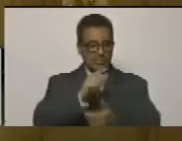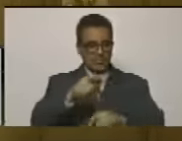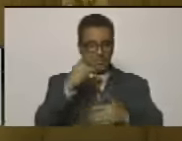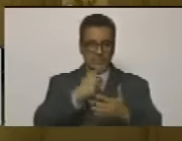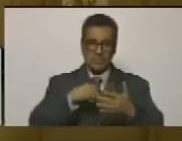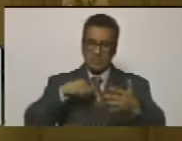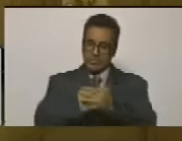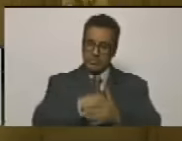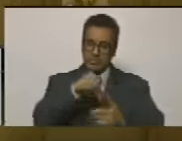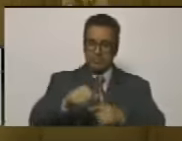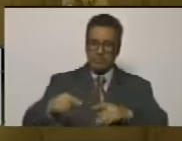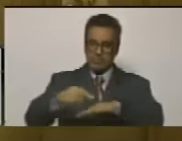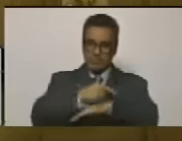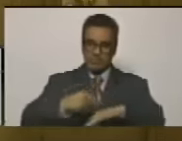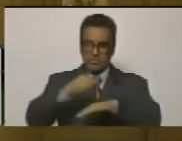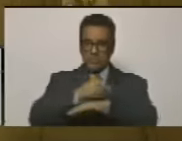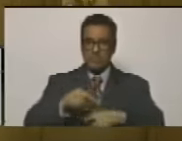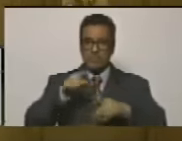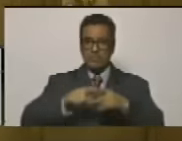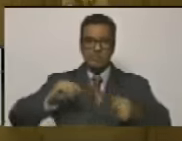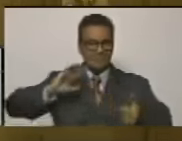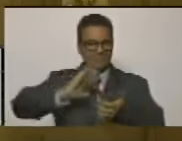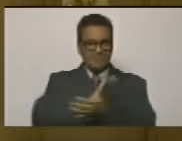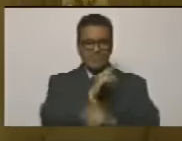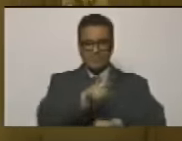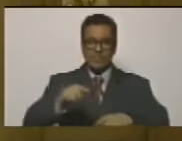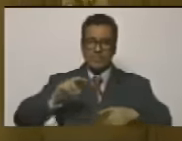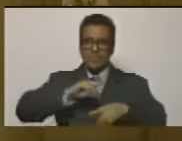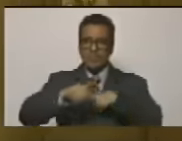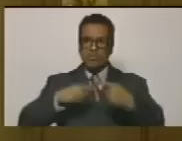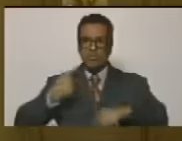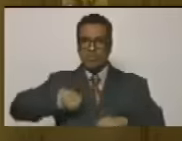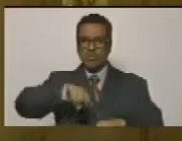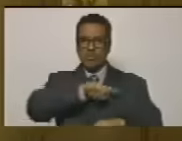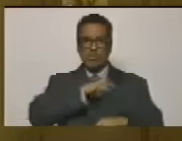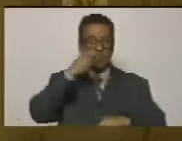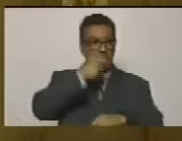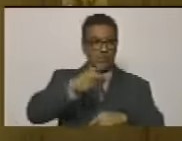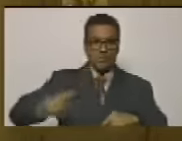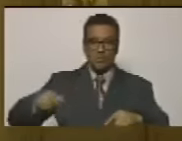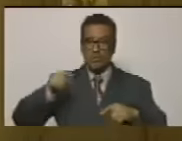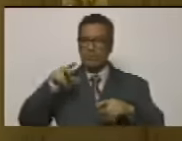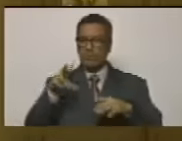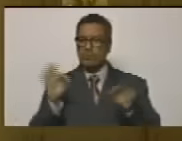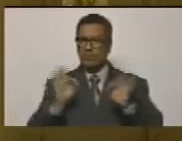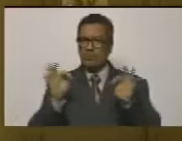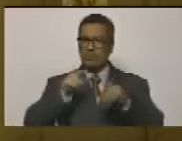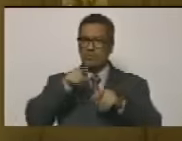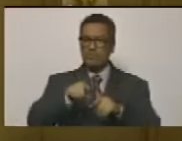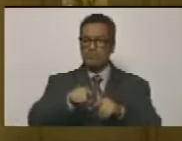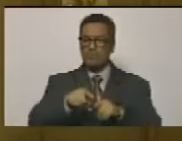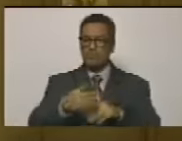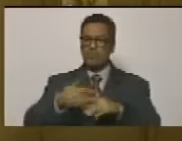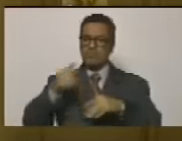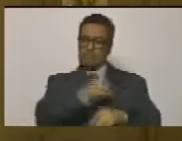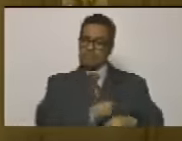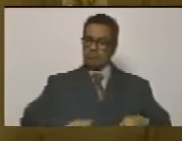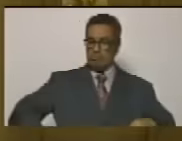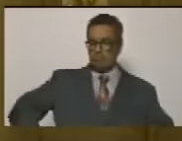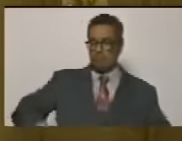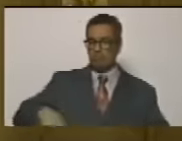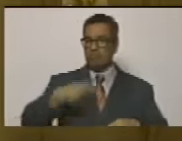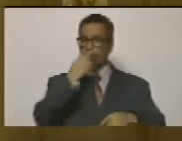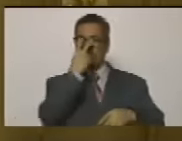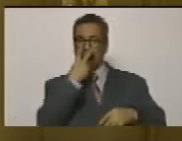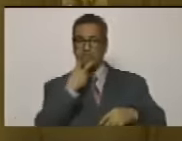planificación de un exterminio directo contra nuestra población, no les ha costado el hambre, la miseria que han